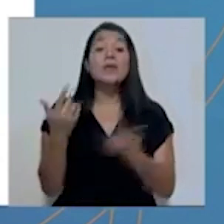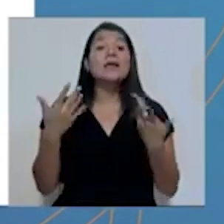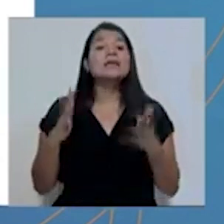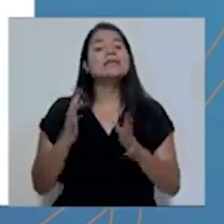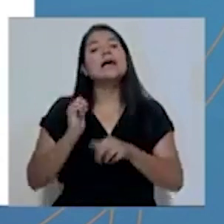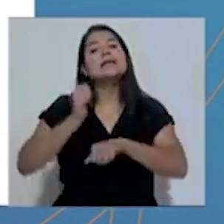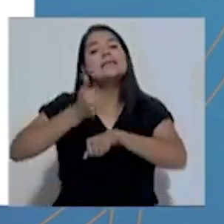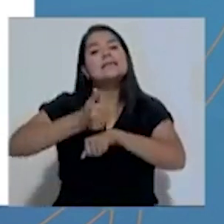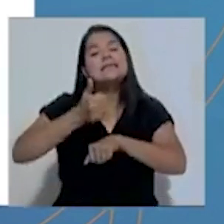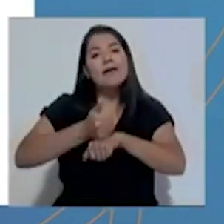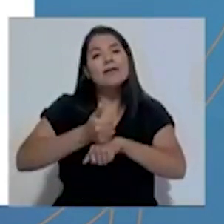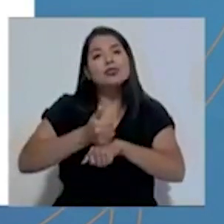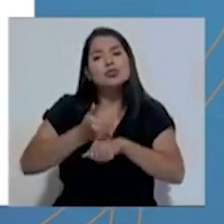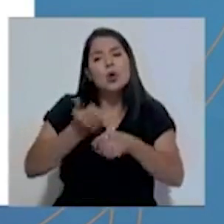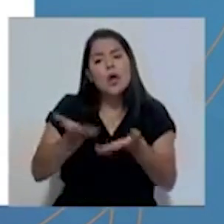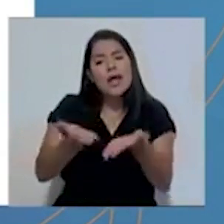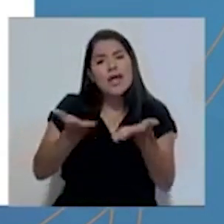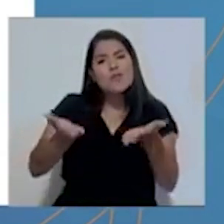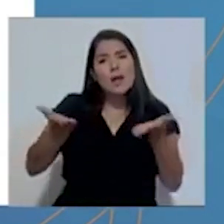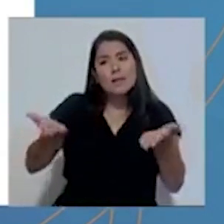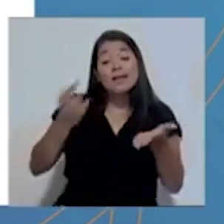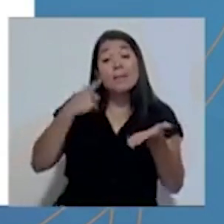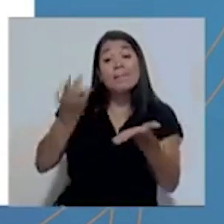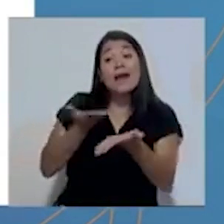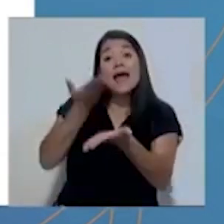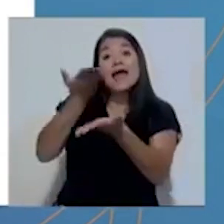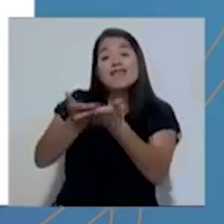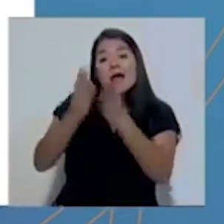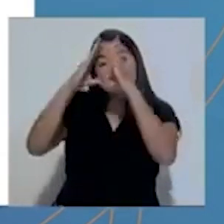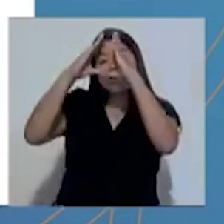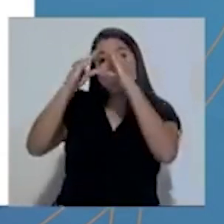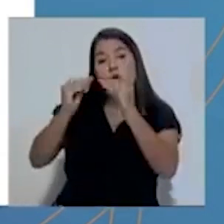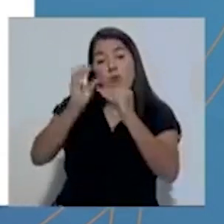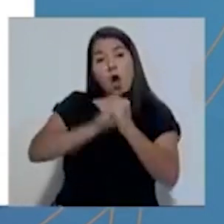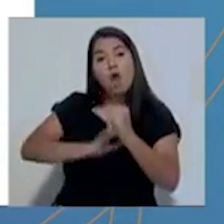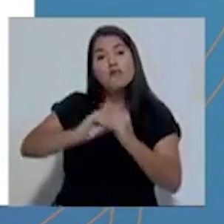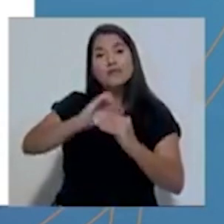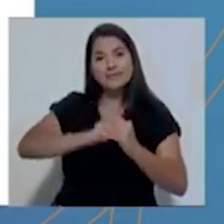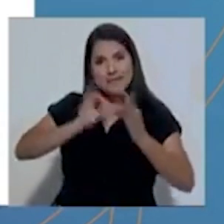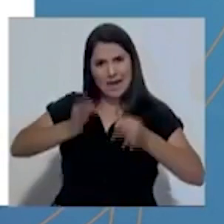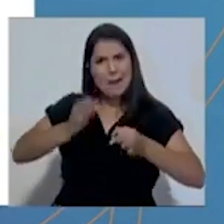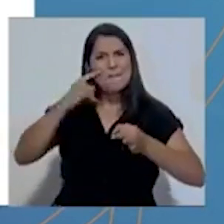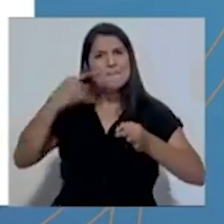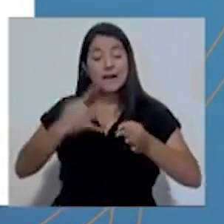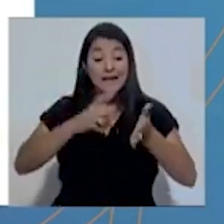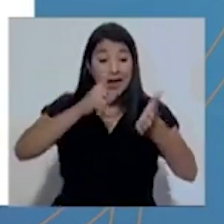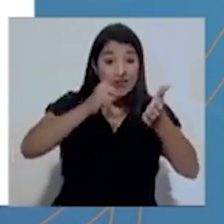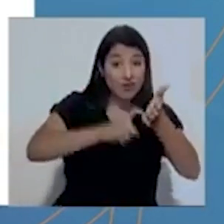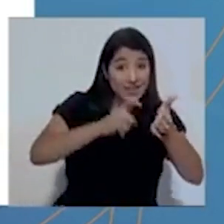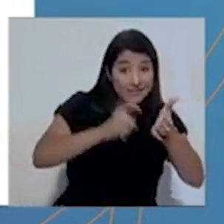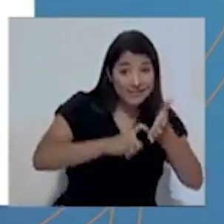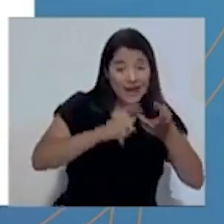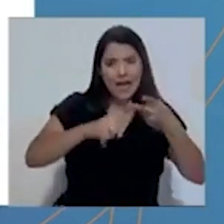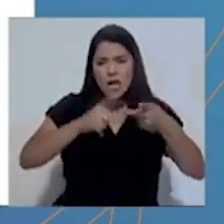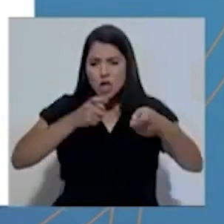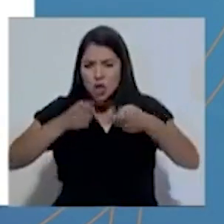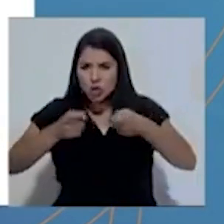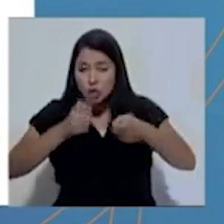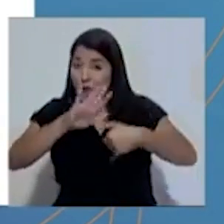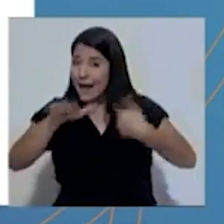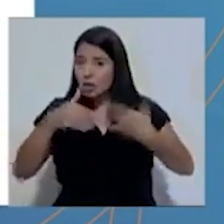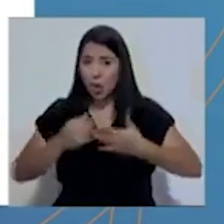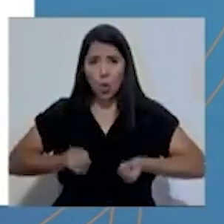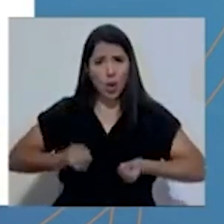establecido una herramienta de información oficial de registro y control de los recursos asignados y que,